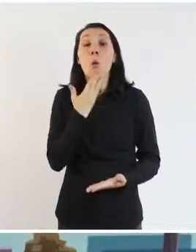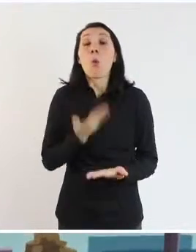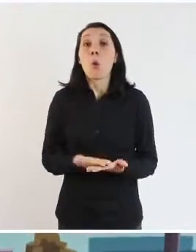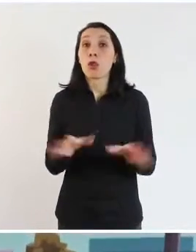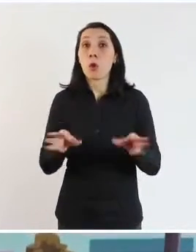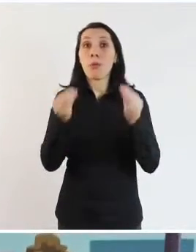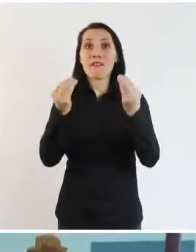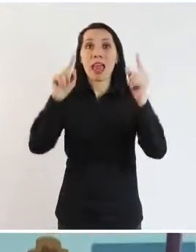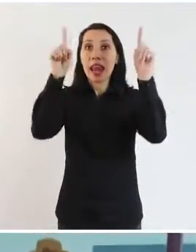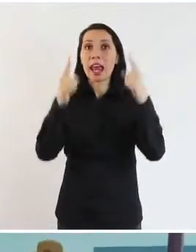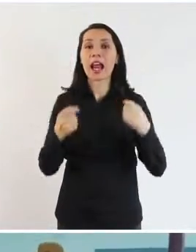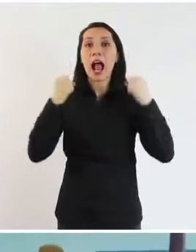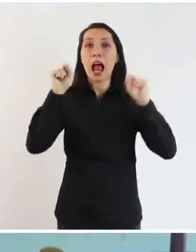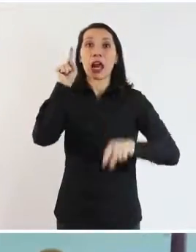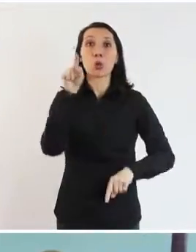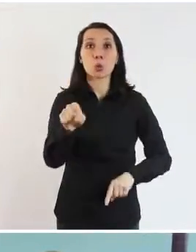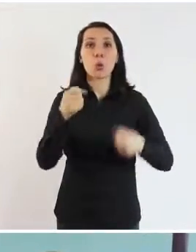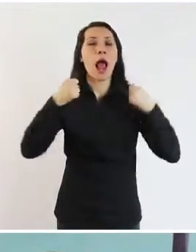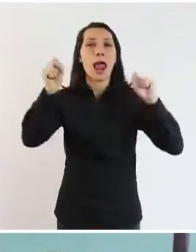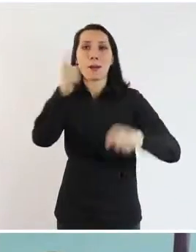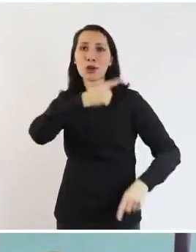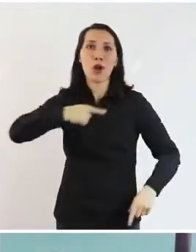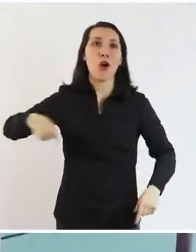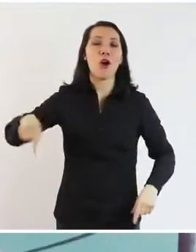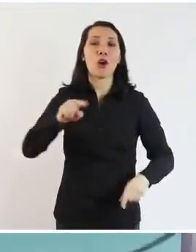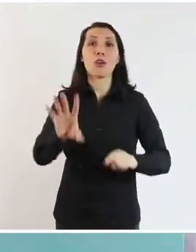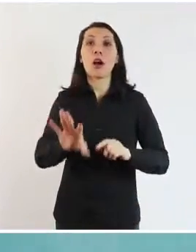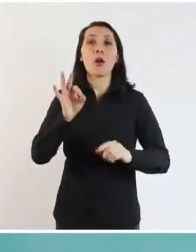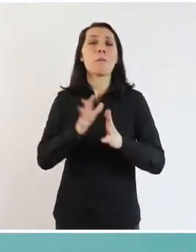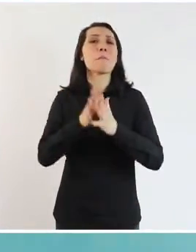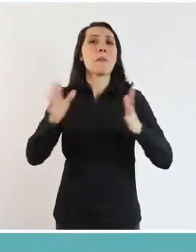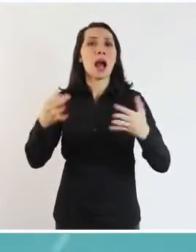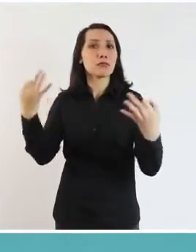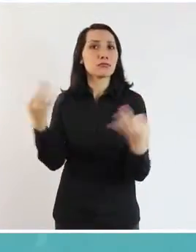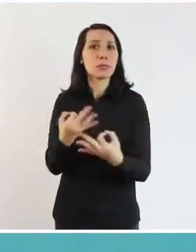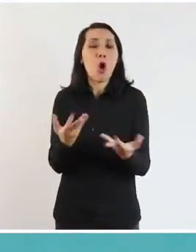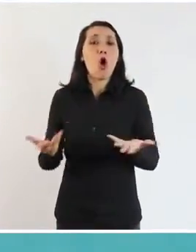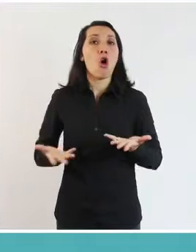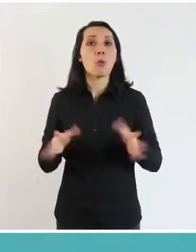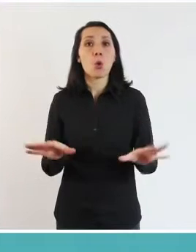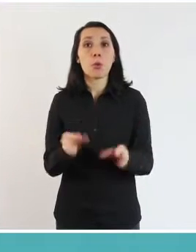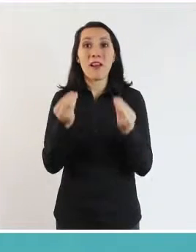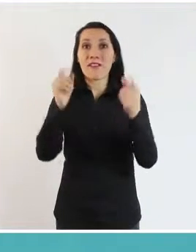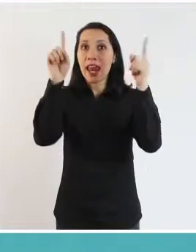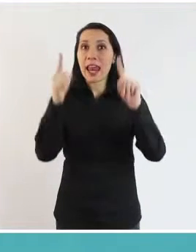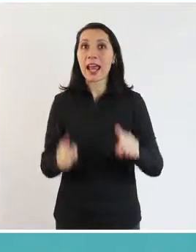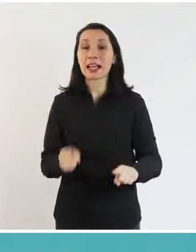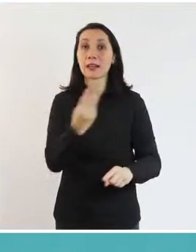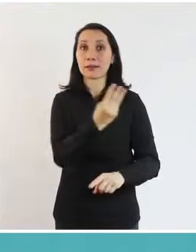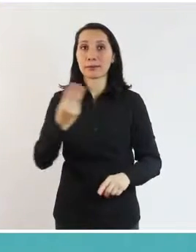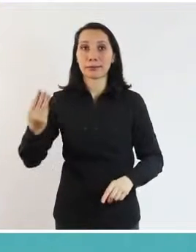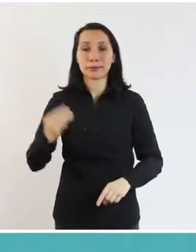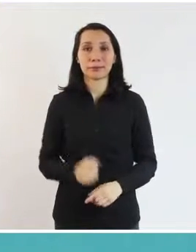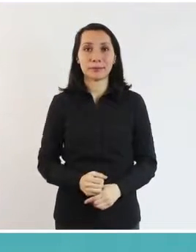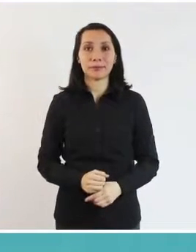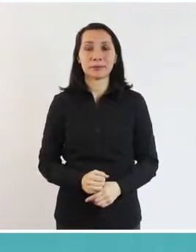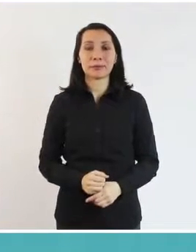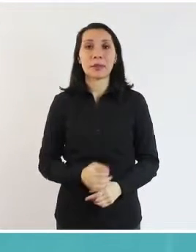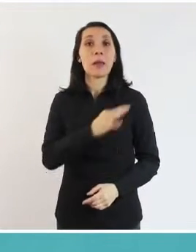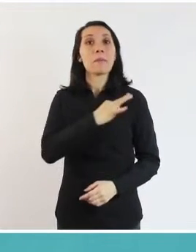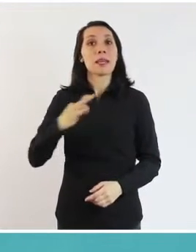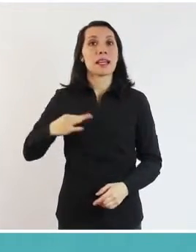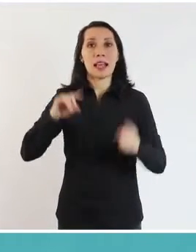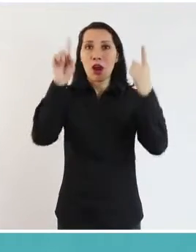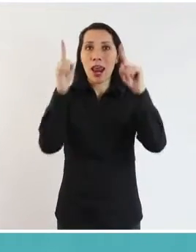cuando usas bien la energía, ganas tú y ganamos todos. Encuentra muchos más consejos de cómo usar bien la energía en minenergia.cl